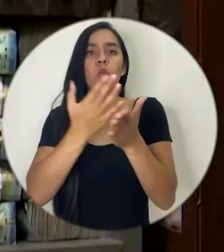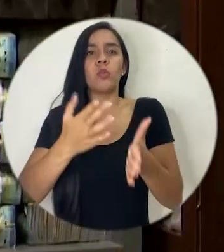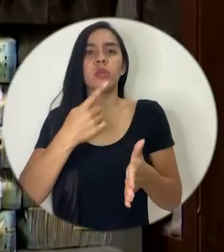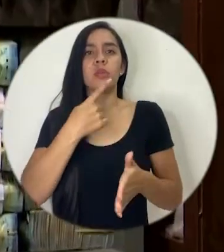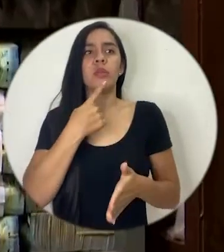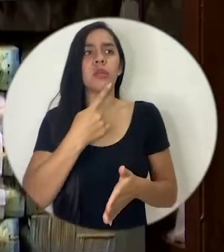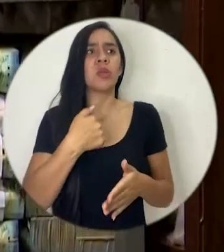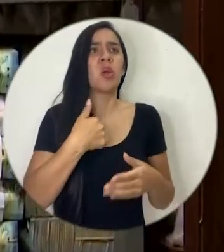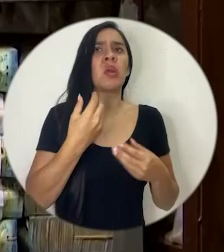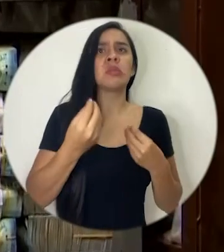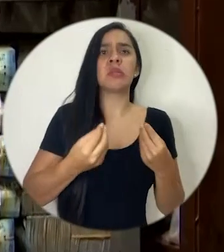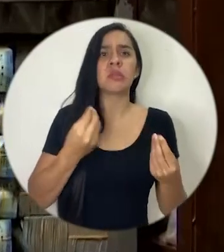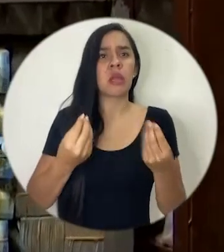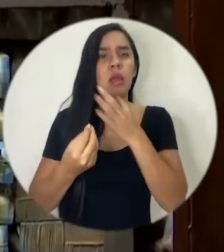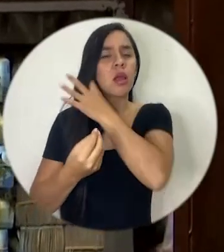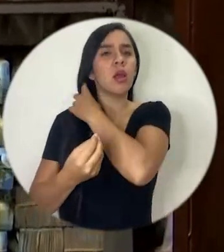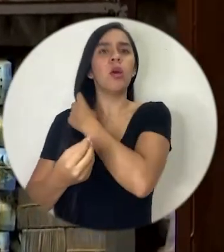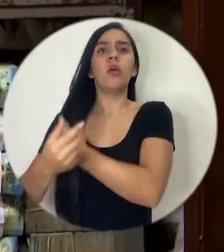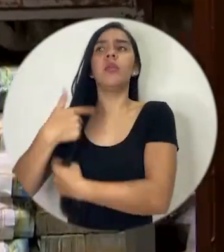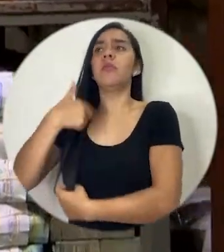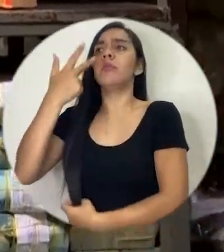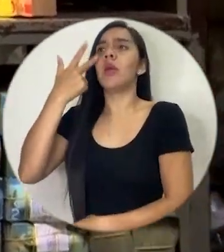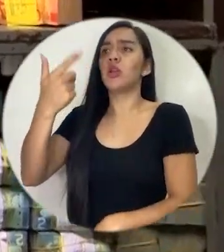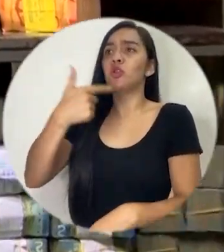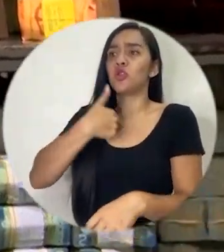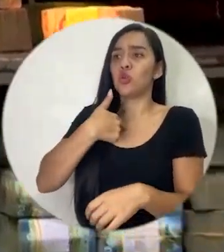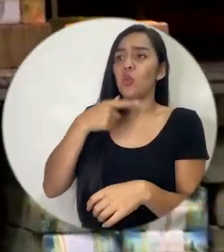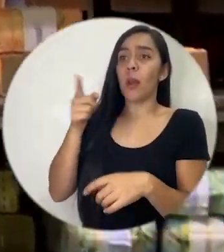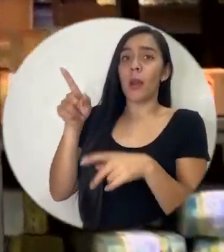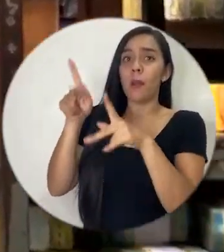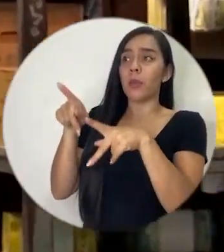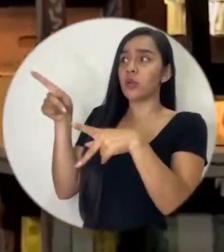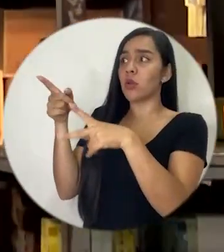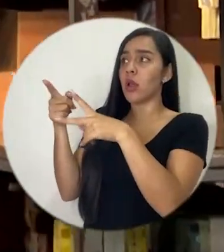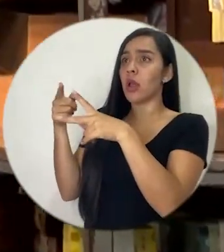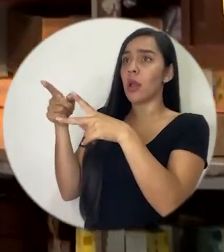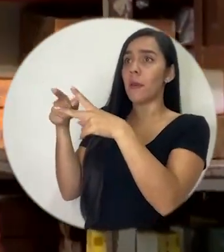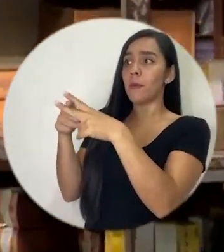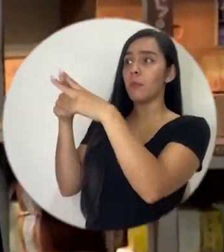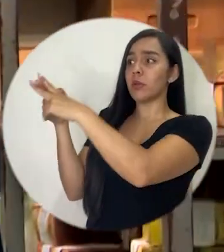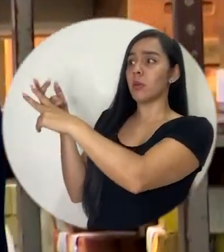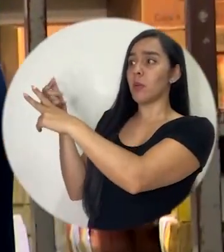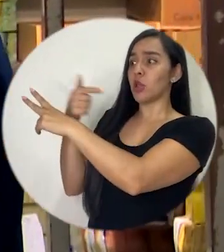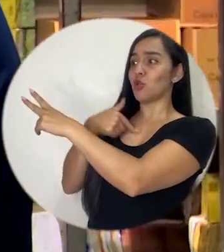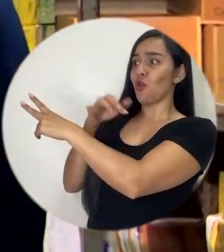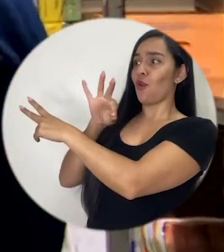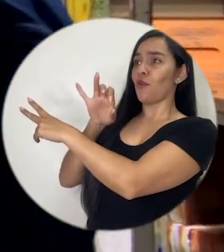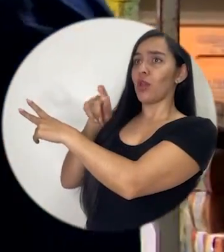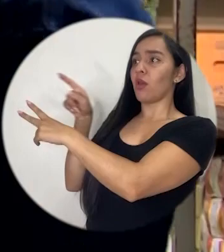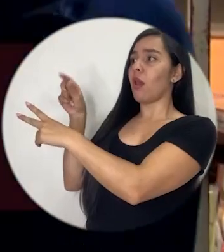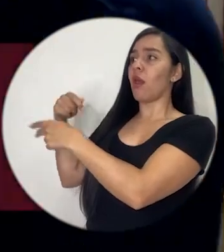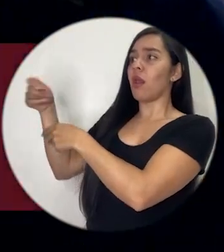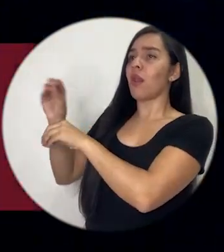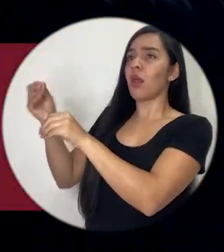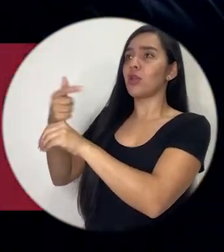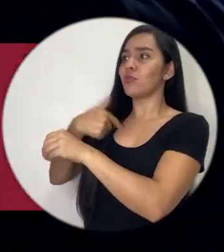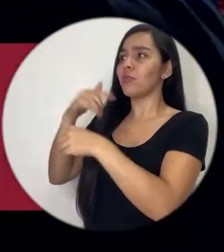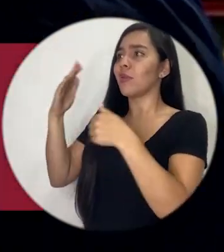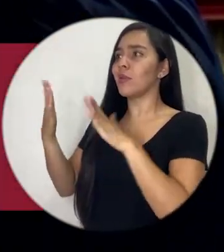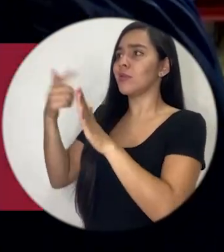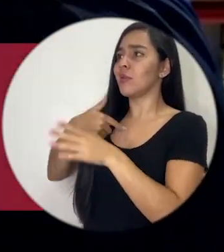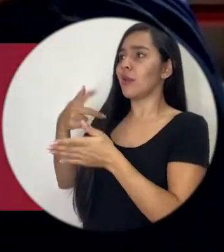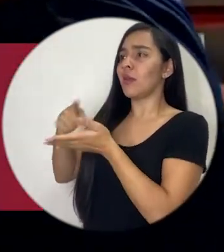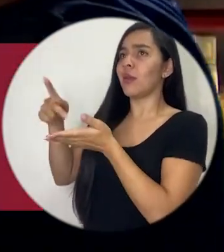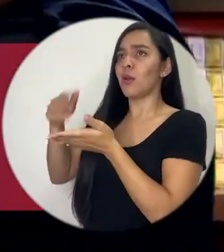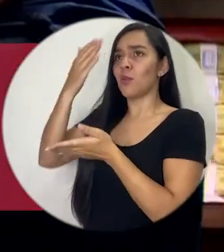hago? es que me dejaron con este tema la persona dejó de pagar yo tengo que afrontarlo porque además se